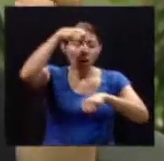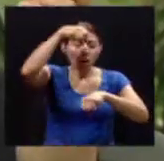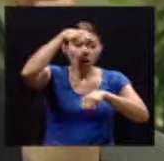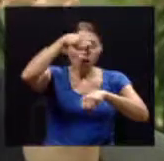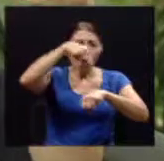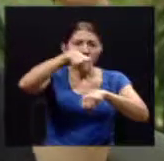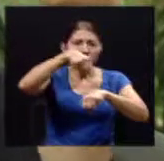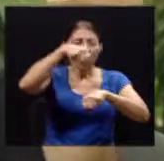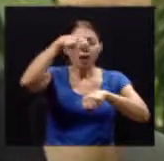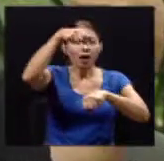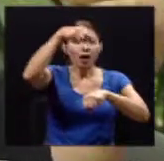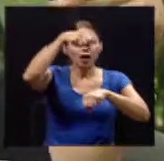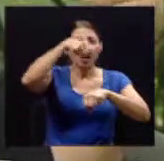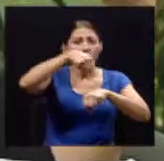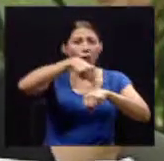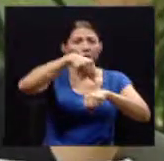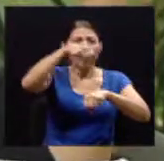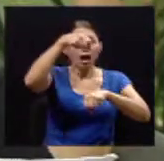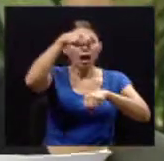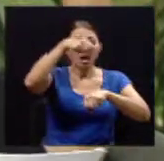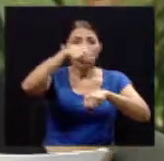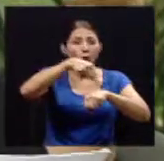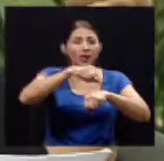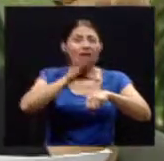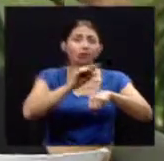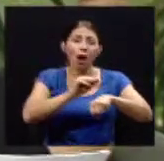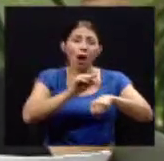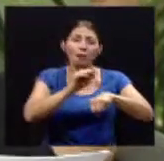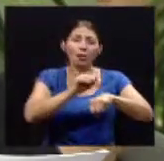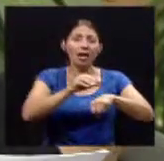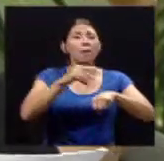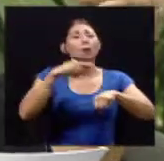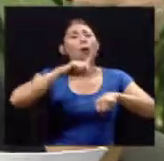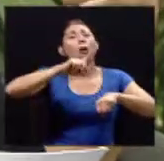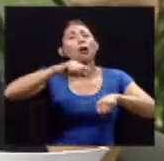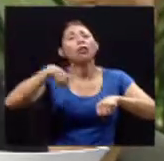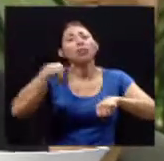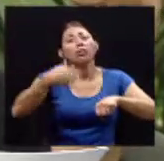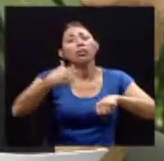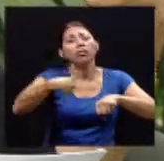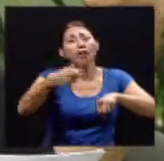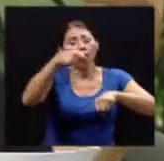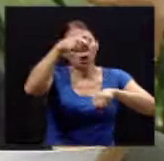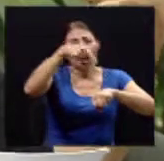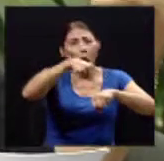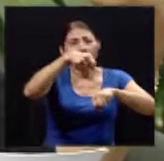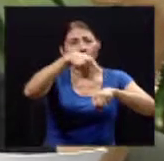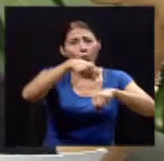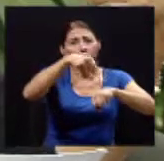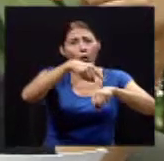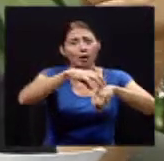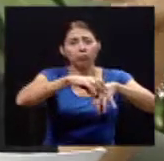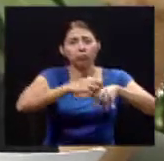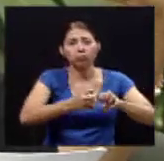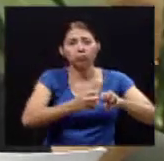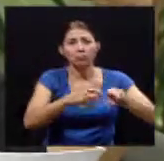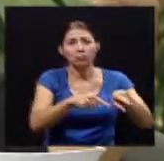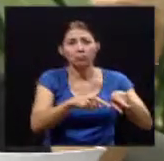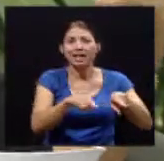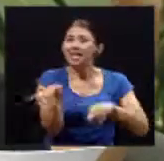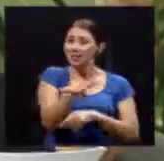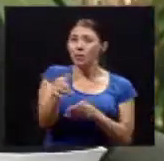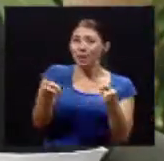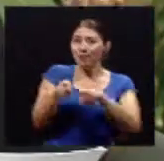sea una gota de agua nosotros hacemos eso cuando permanecemos 10 horas sentados dañamos músculos